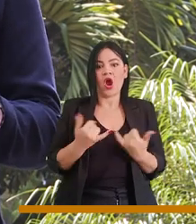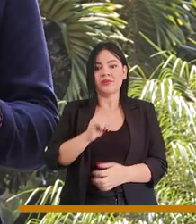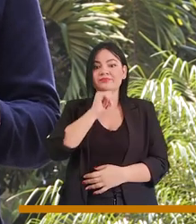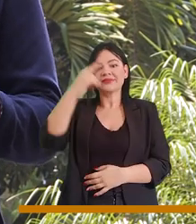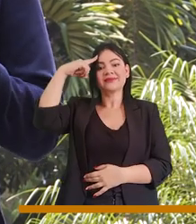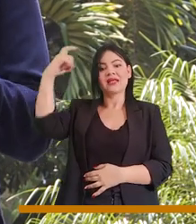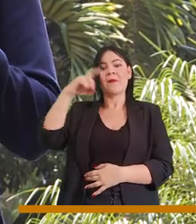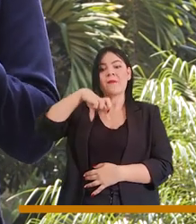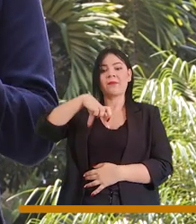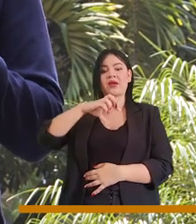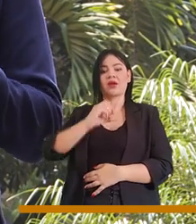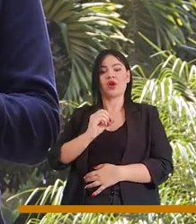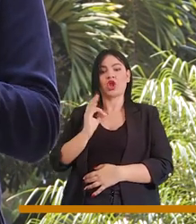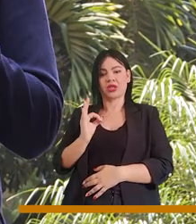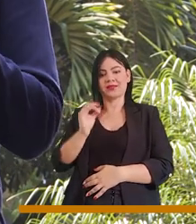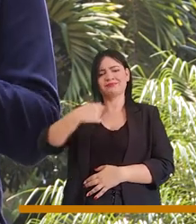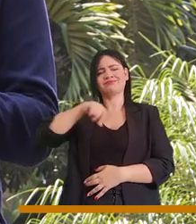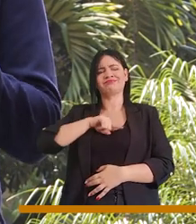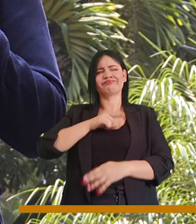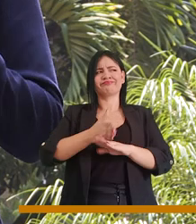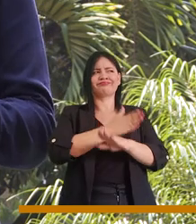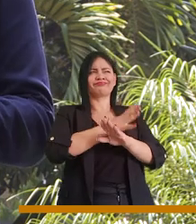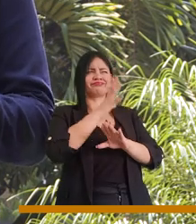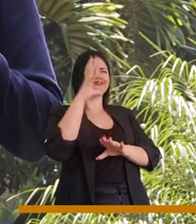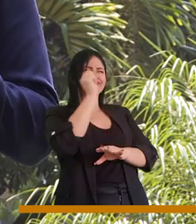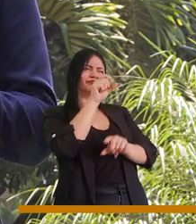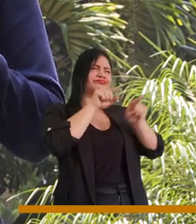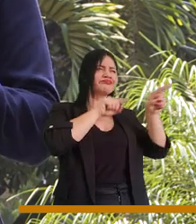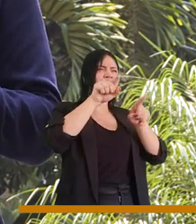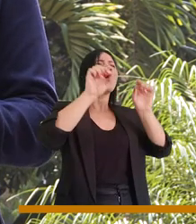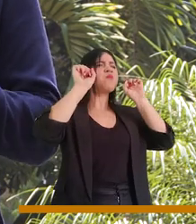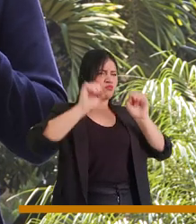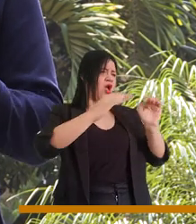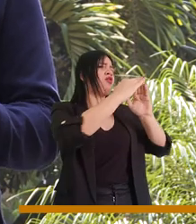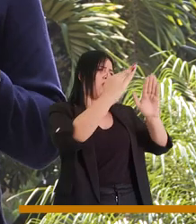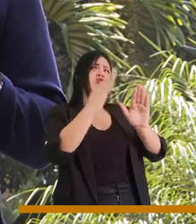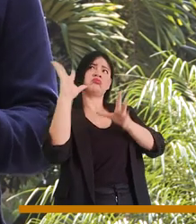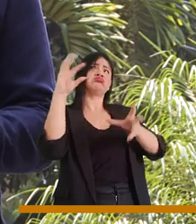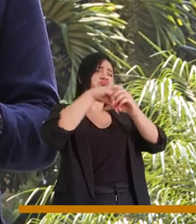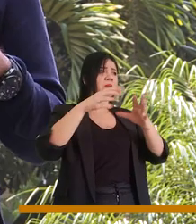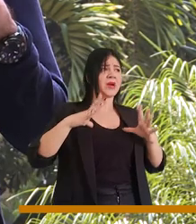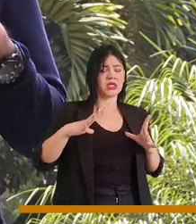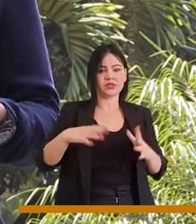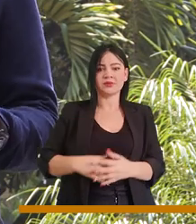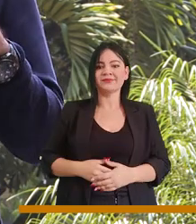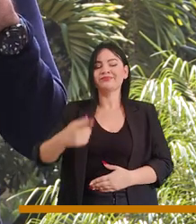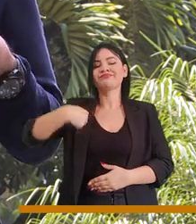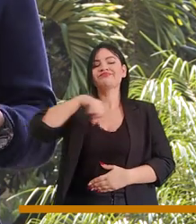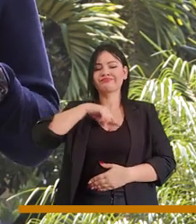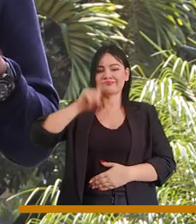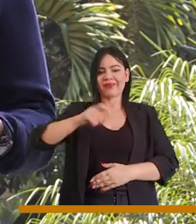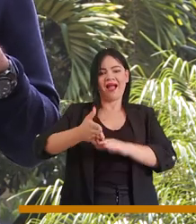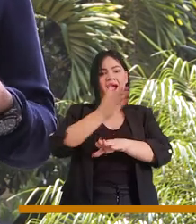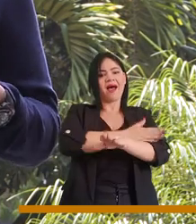el POT, en donde podamos definir esas zonas claras de donde podemos tener viviendas turísticas. Necesitamos